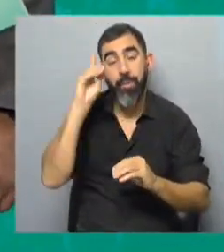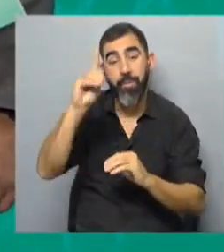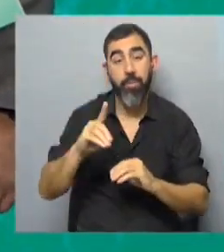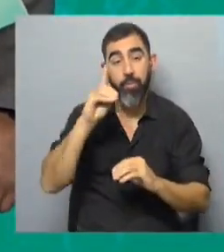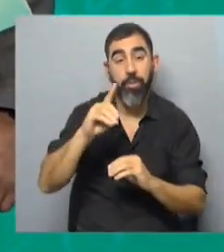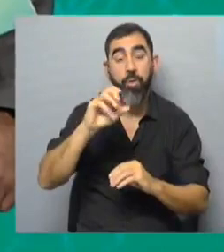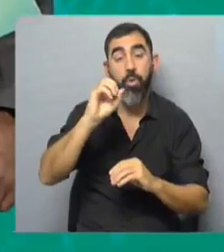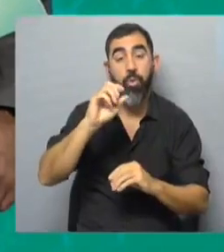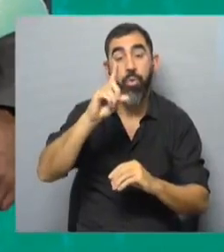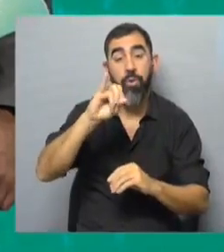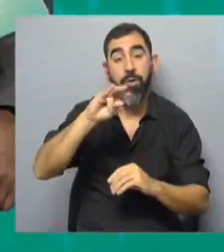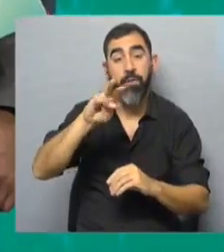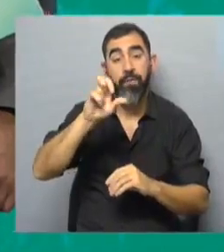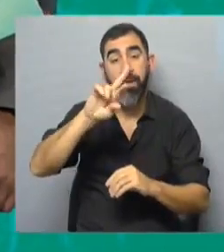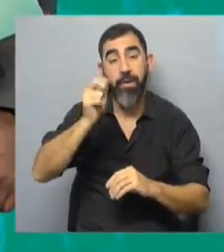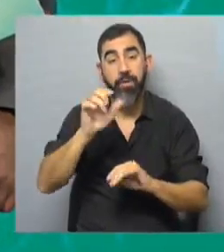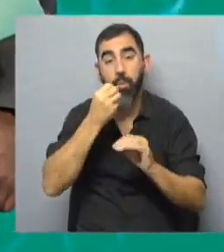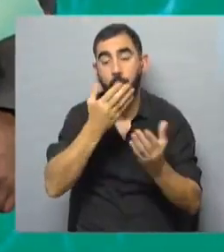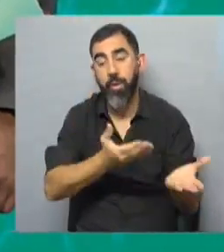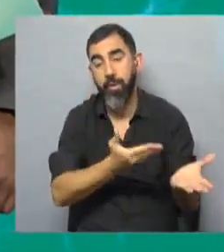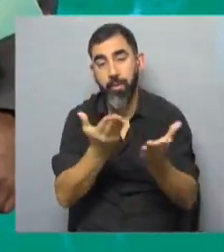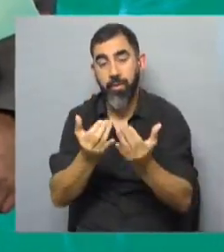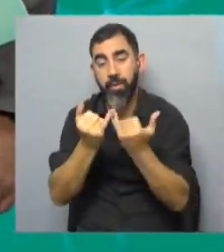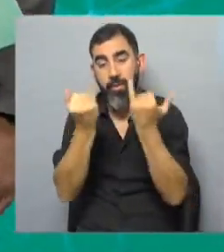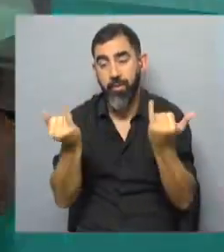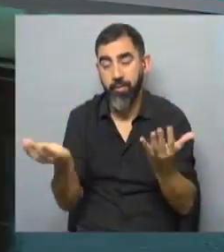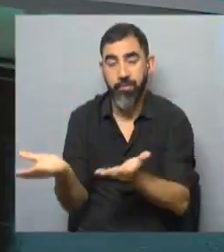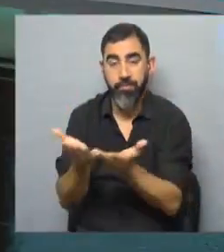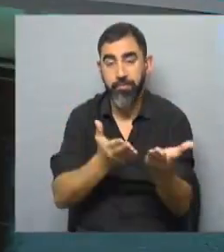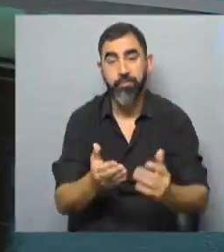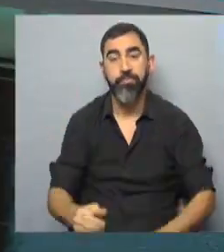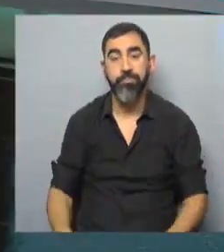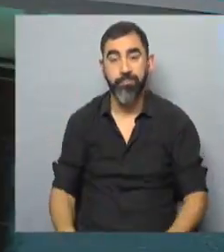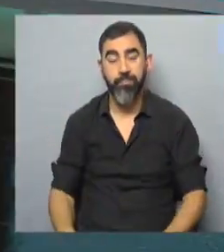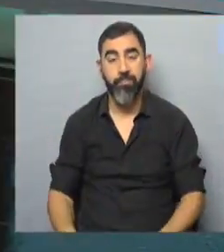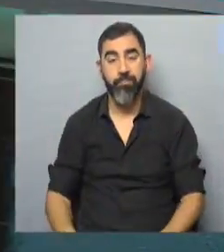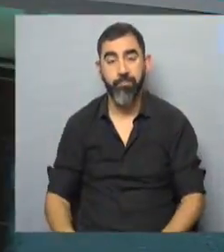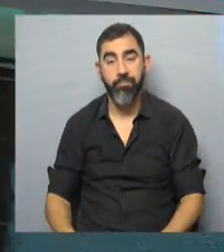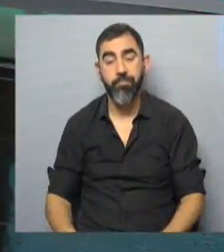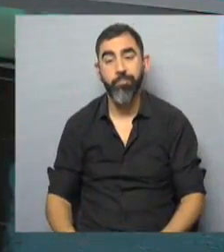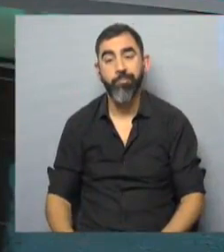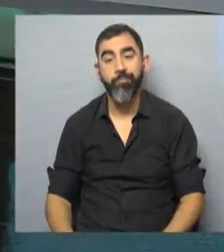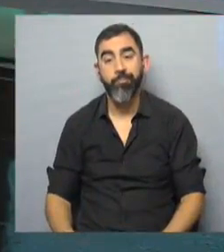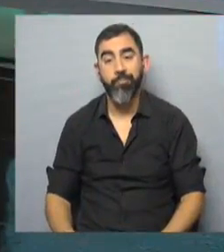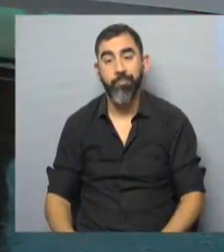Ana Olivera, a quien ya recibimos en estos momentos en MB de Noticias. Olivera, gracias por estos minutos.